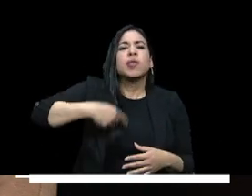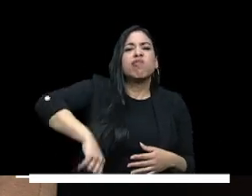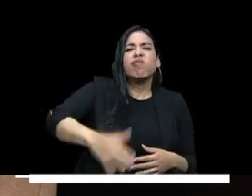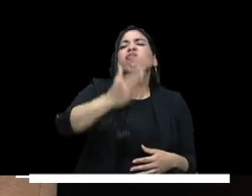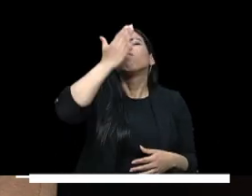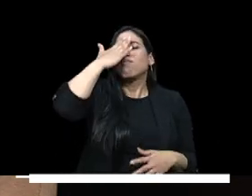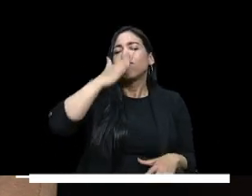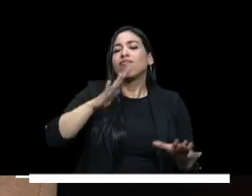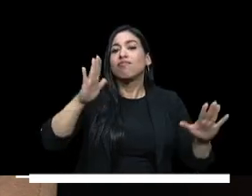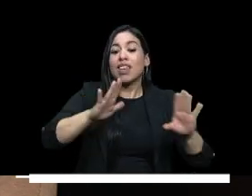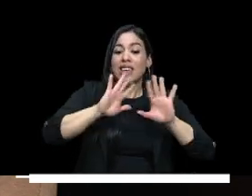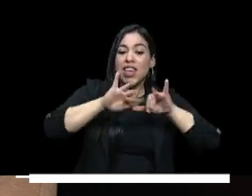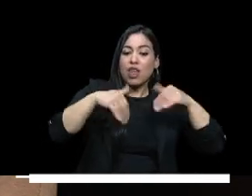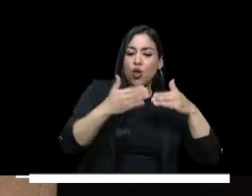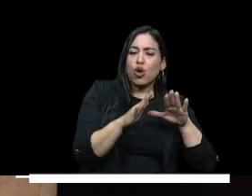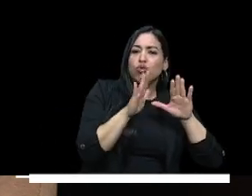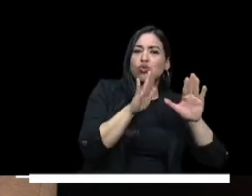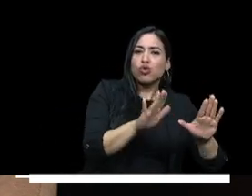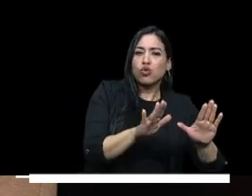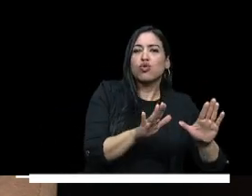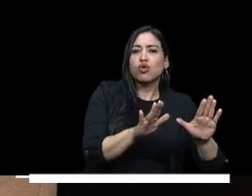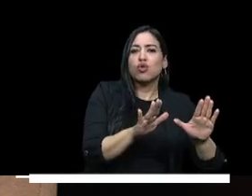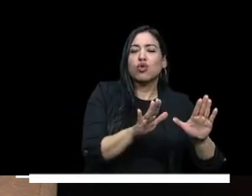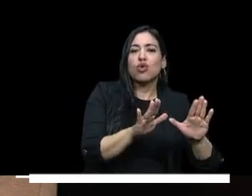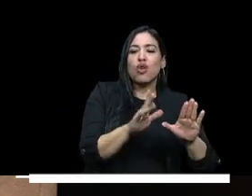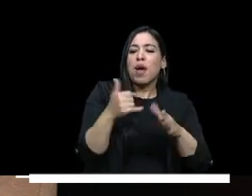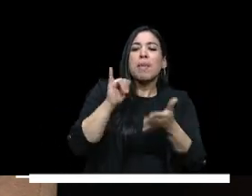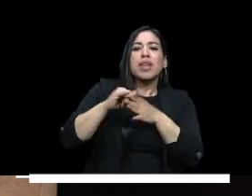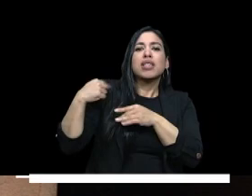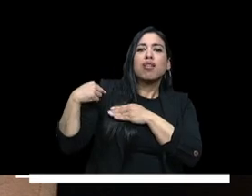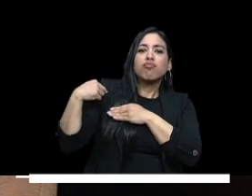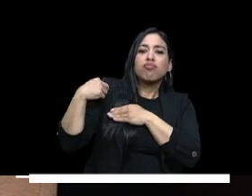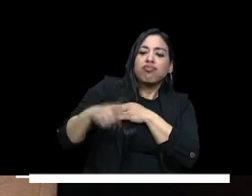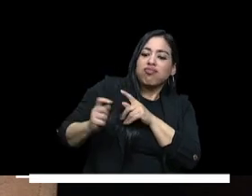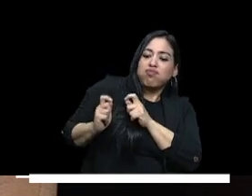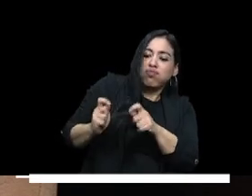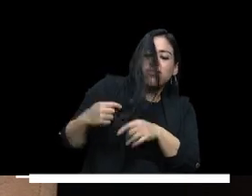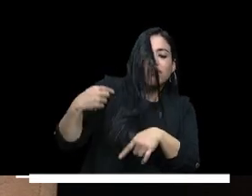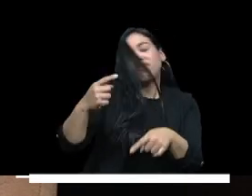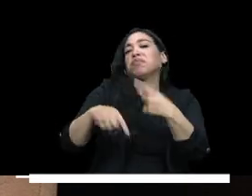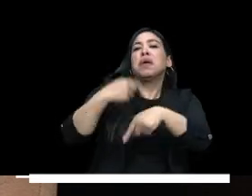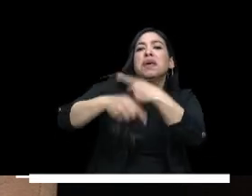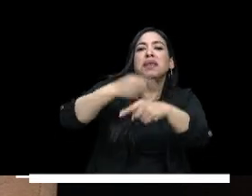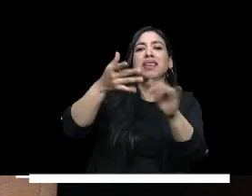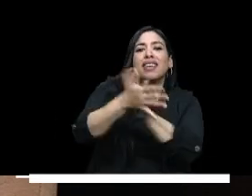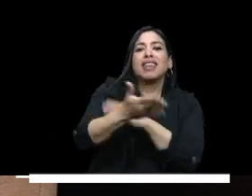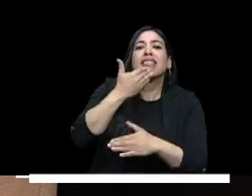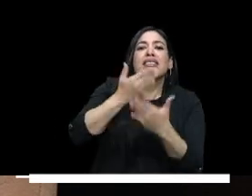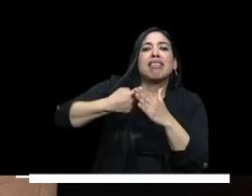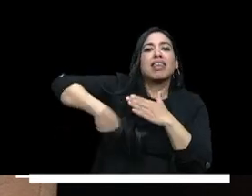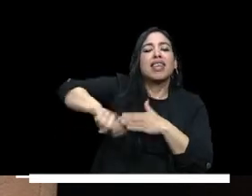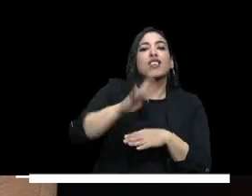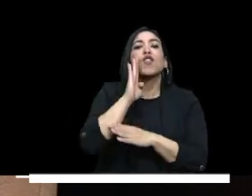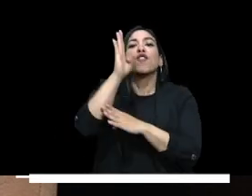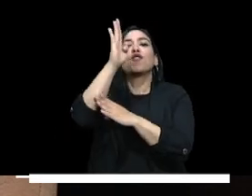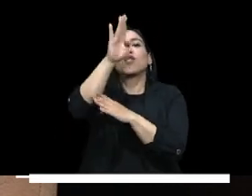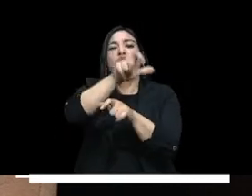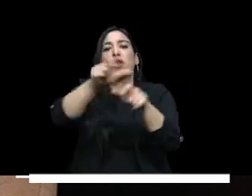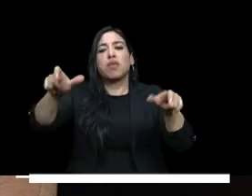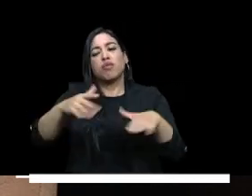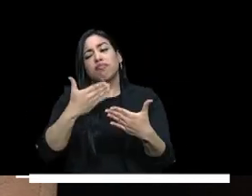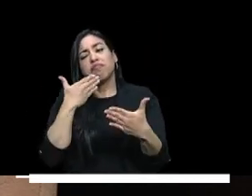que la educación es la herencia que ustedes han decidido dejar para las futuras